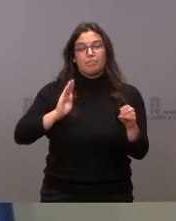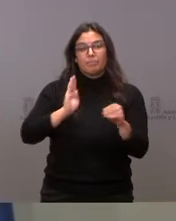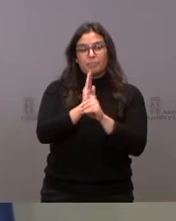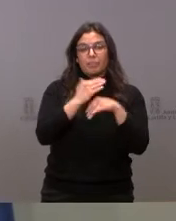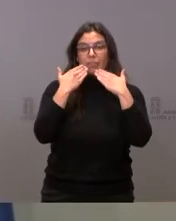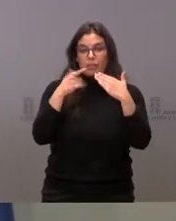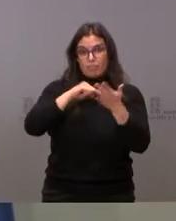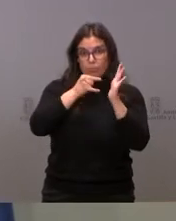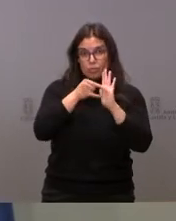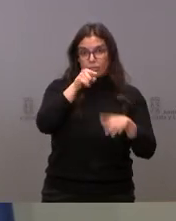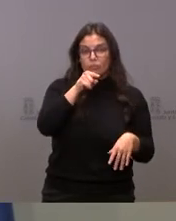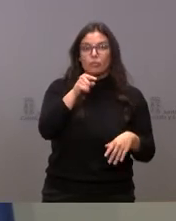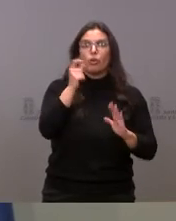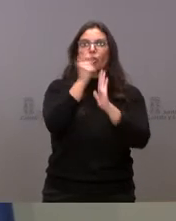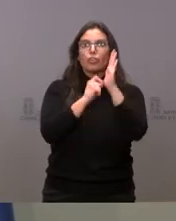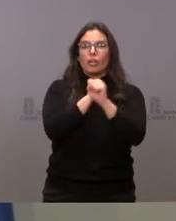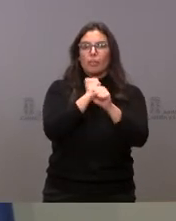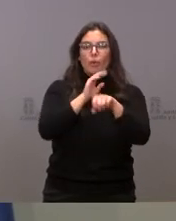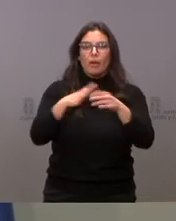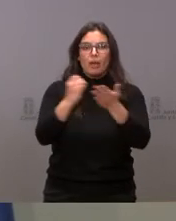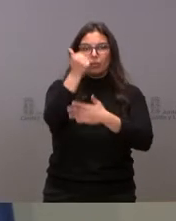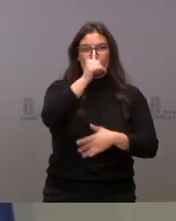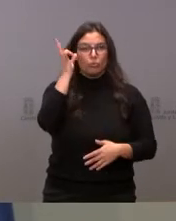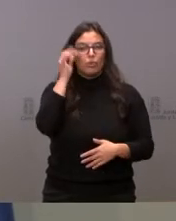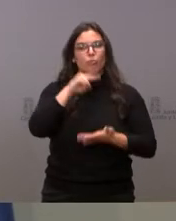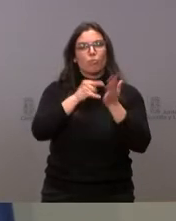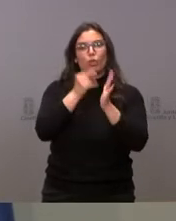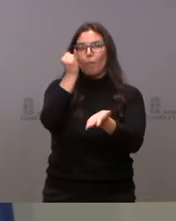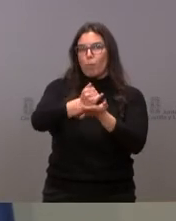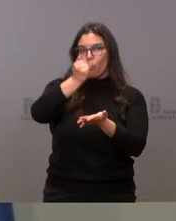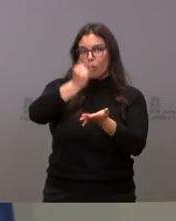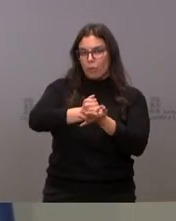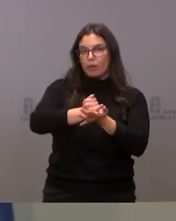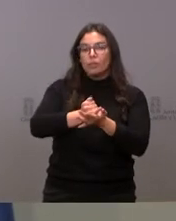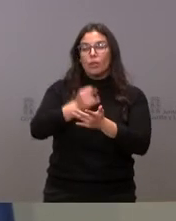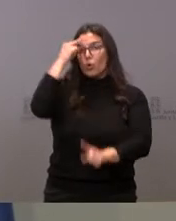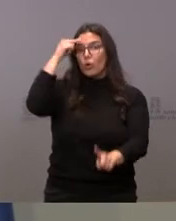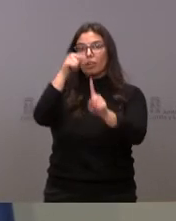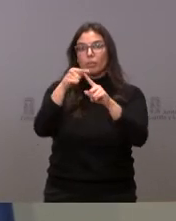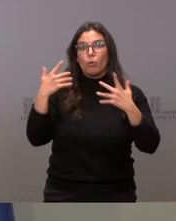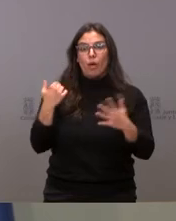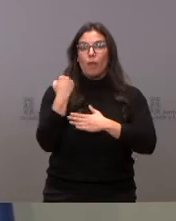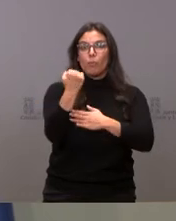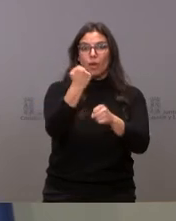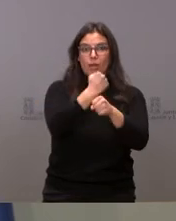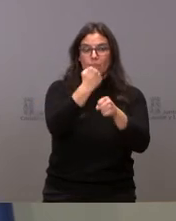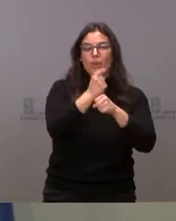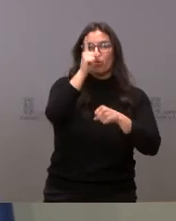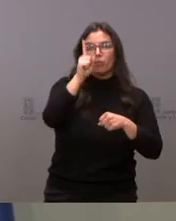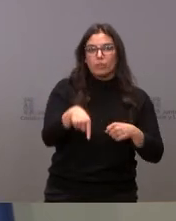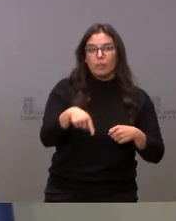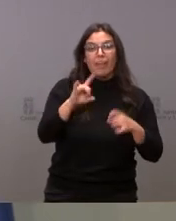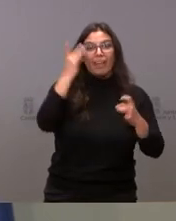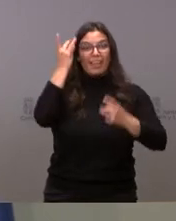les he dicho, este proyecto de condiciones de empleo para todos y todas, un proyecto experimental que tiene como finalidad apoyar el empleo y desarrollar